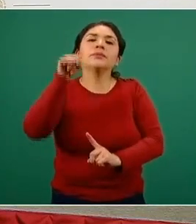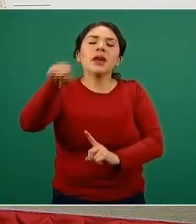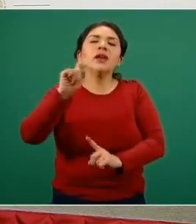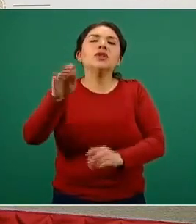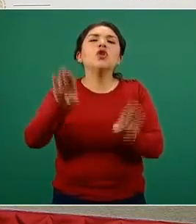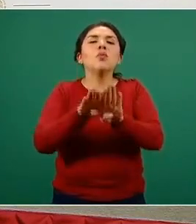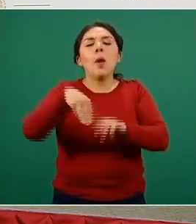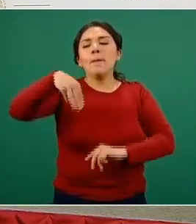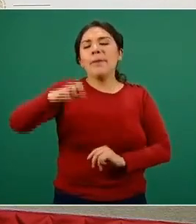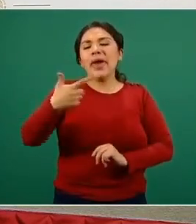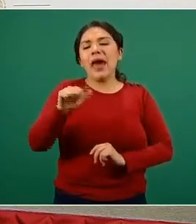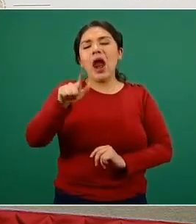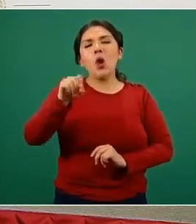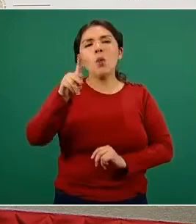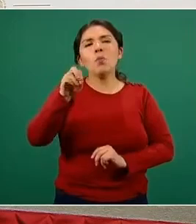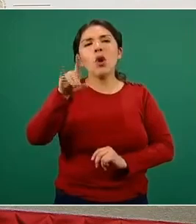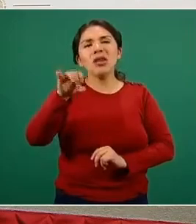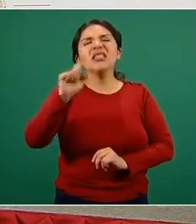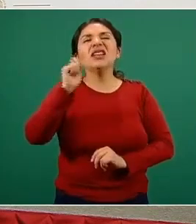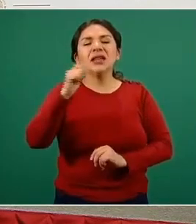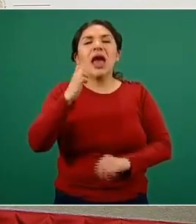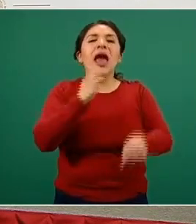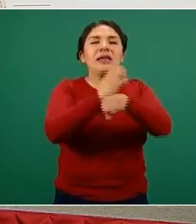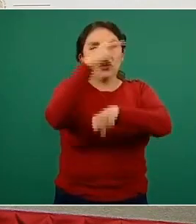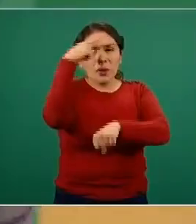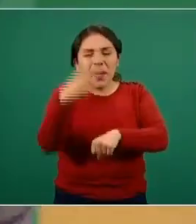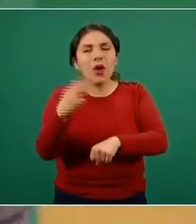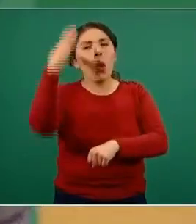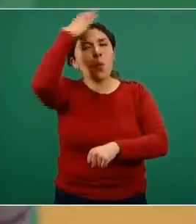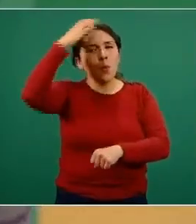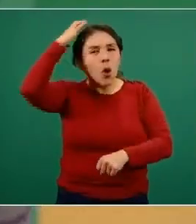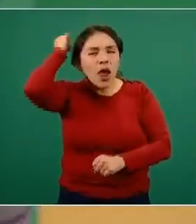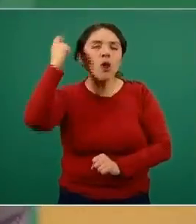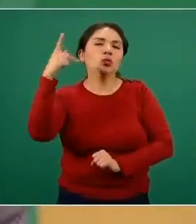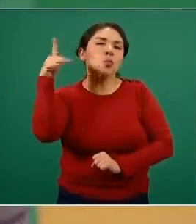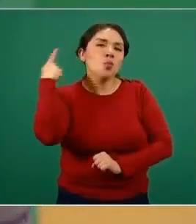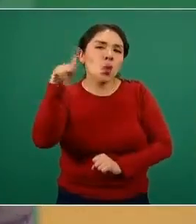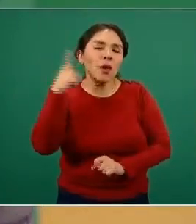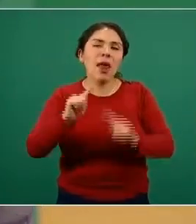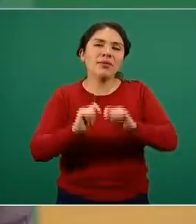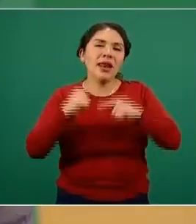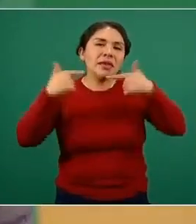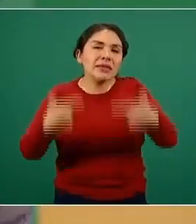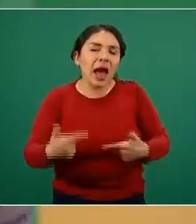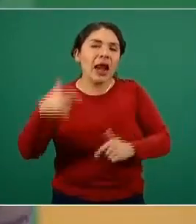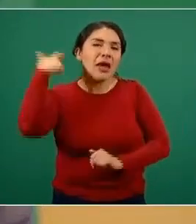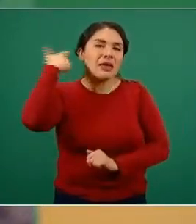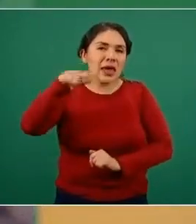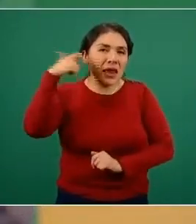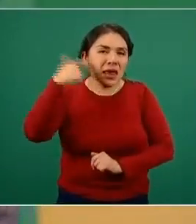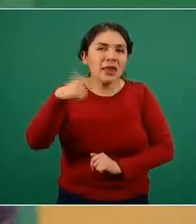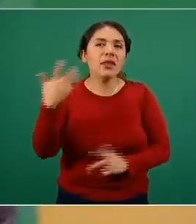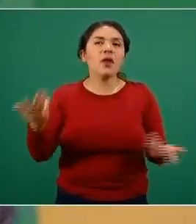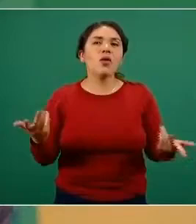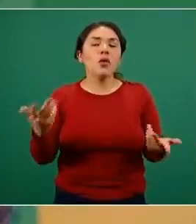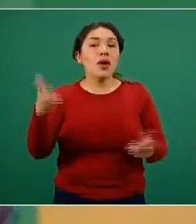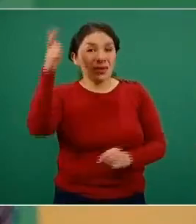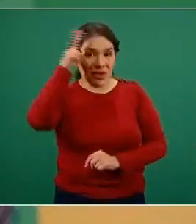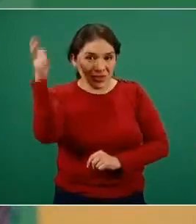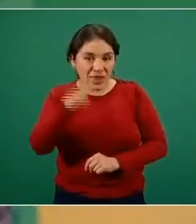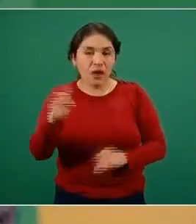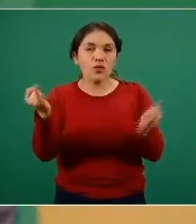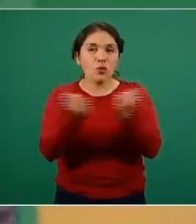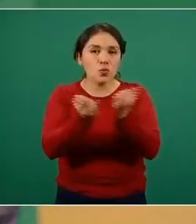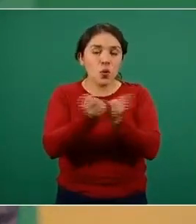Megalópolis, esto es Valle de México, más Morelos, Puebla, Tlaxcala, Querétaro, Hidalgo,